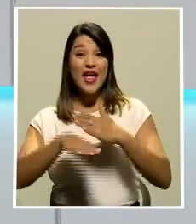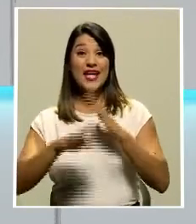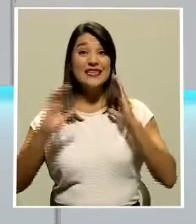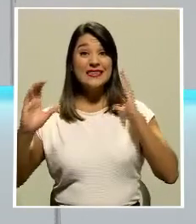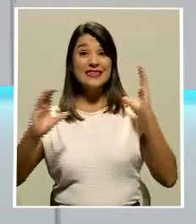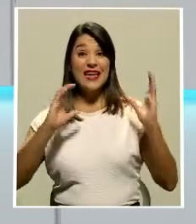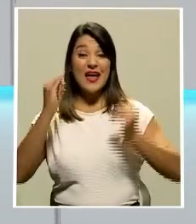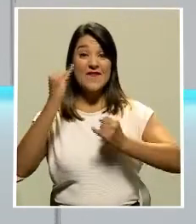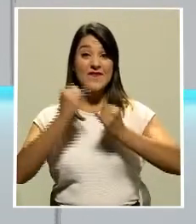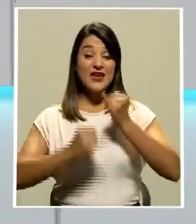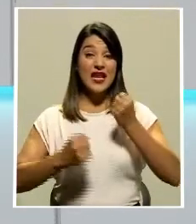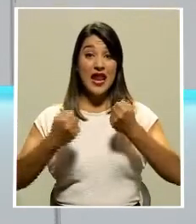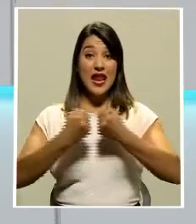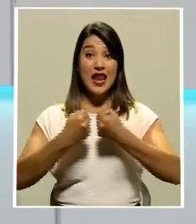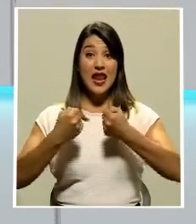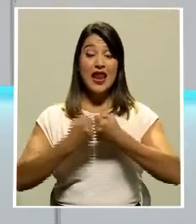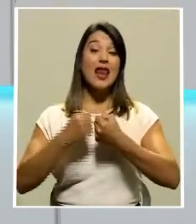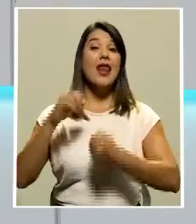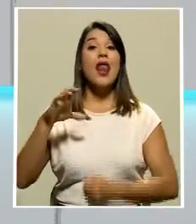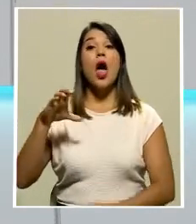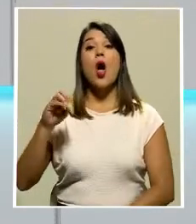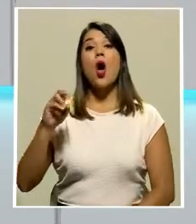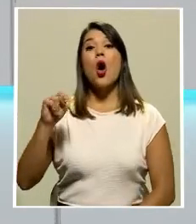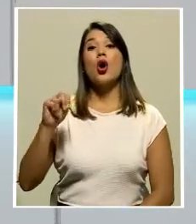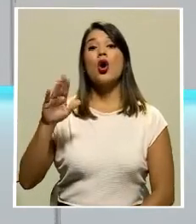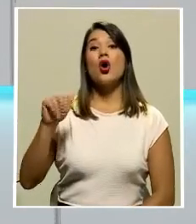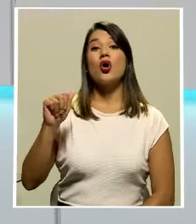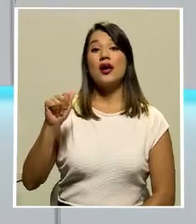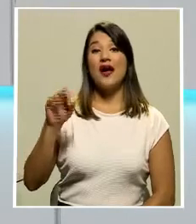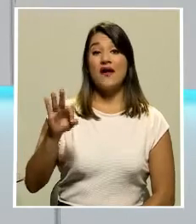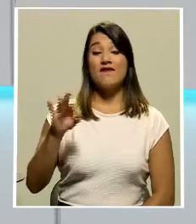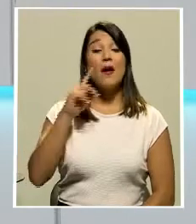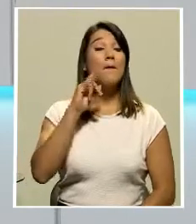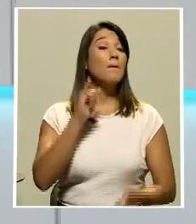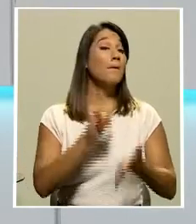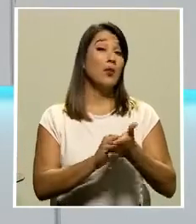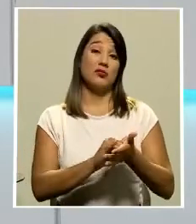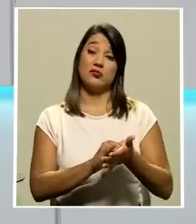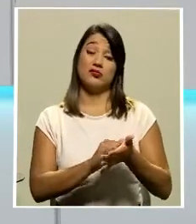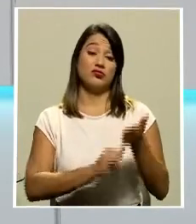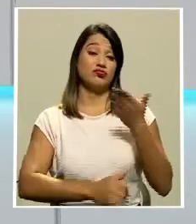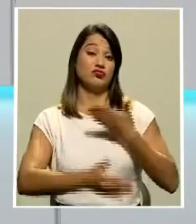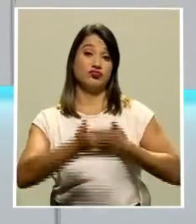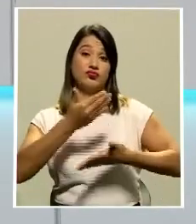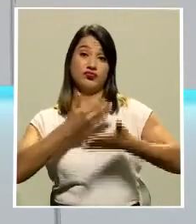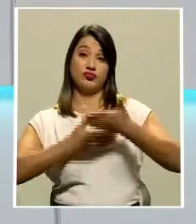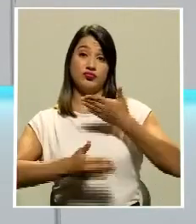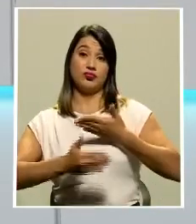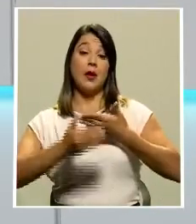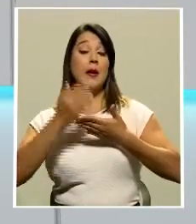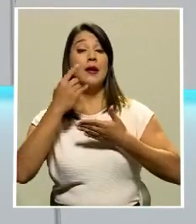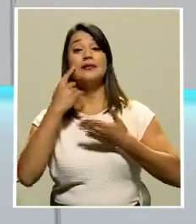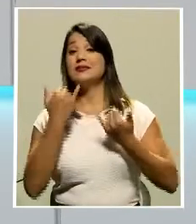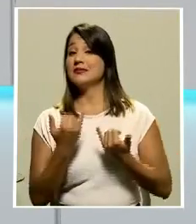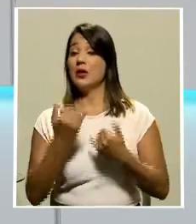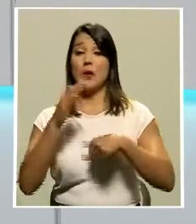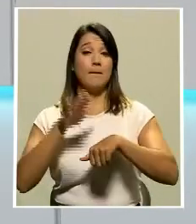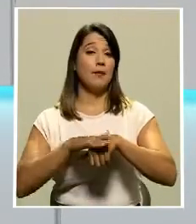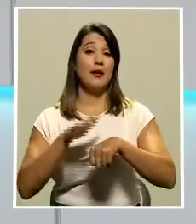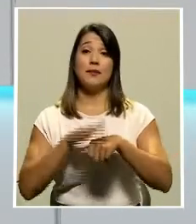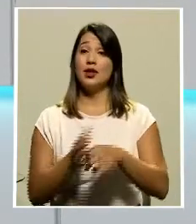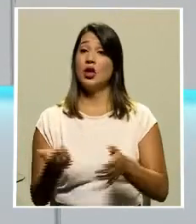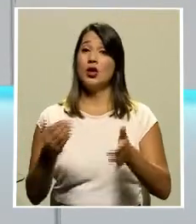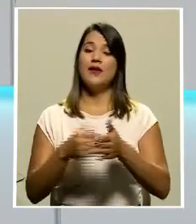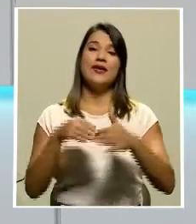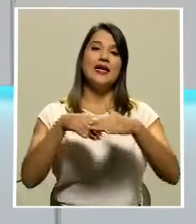final de CONCACAF provocará un retroceso para que se permita el ingreso del público a los